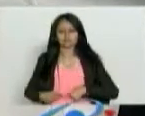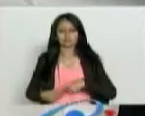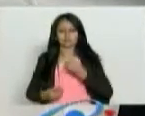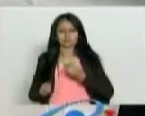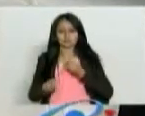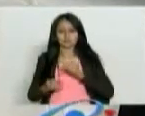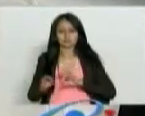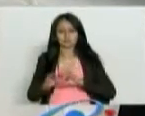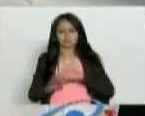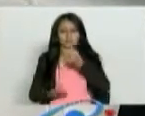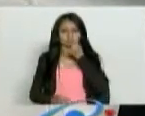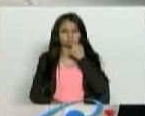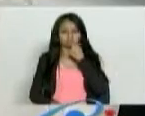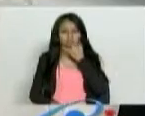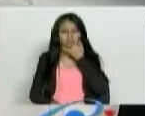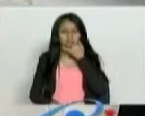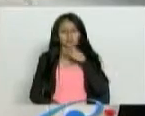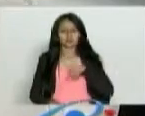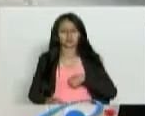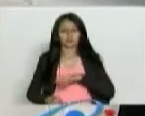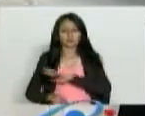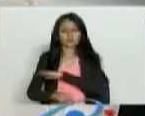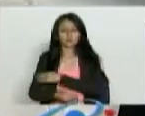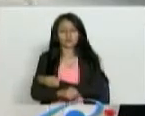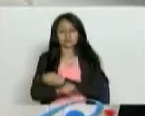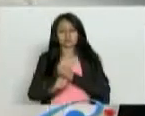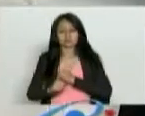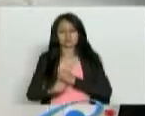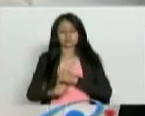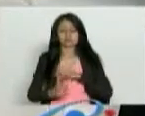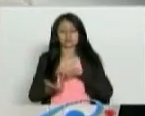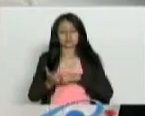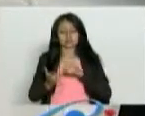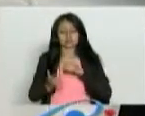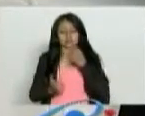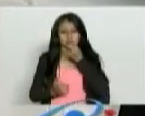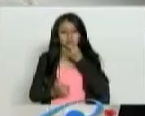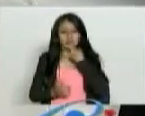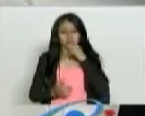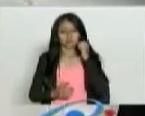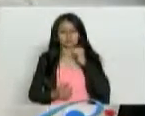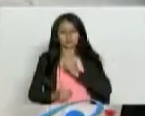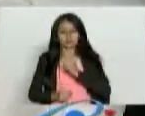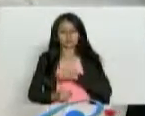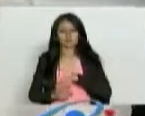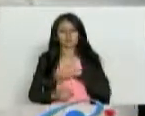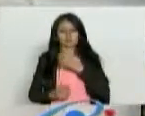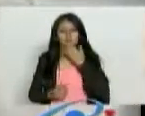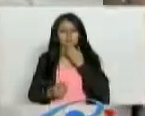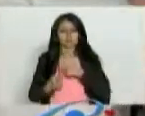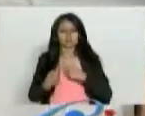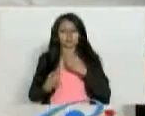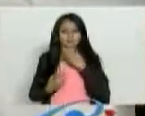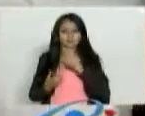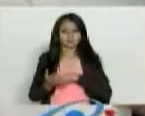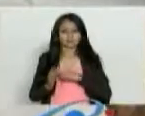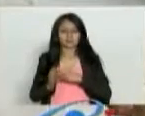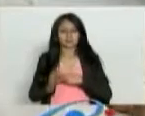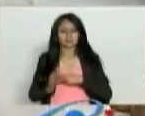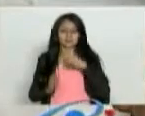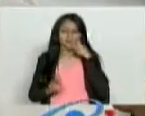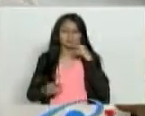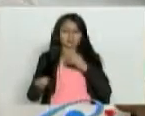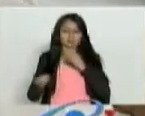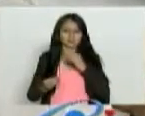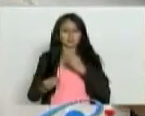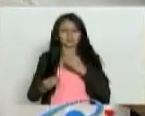tienen unos efectos muy fuertes. Es realmente un tratamiento fuerte. Pero ustedes tienen una opción para complementar una cosa de la